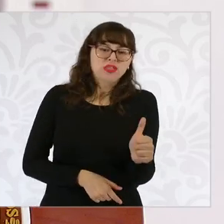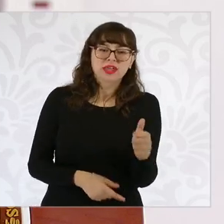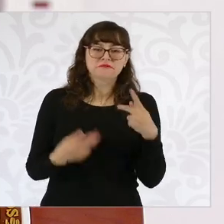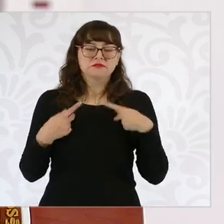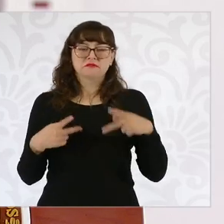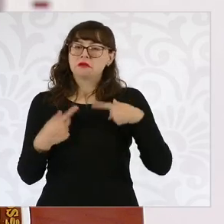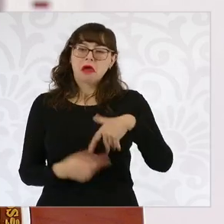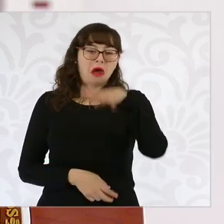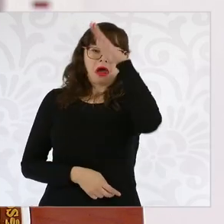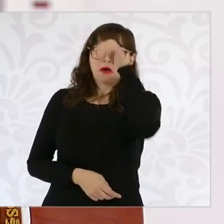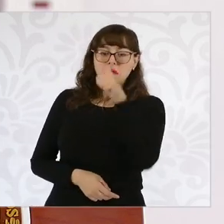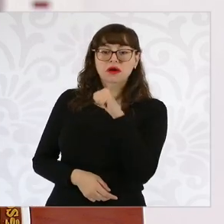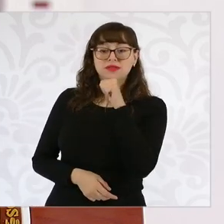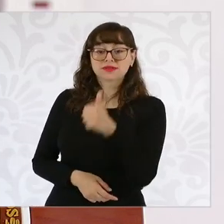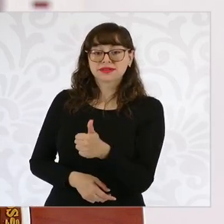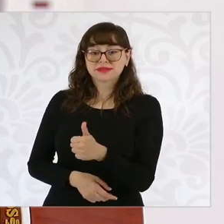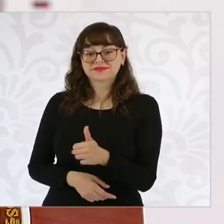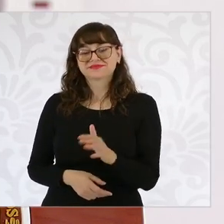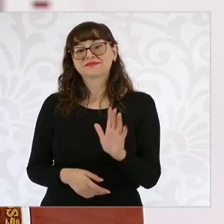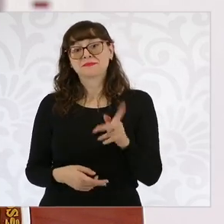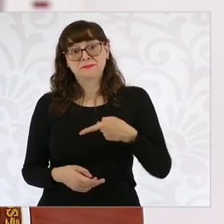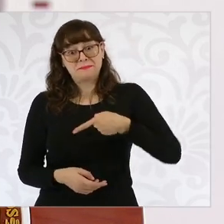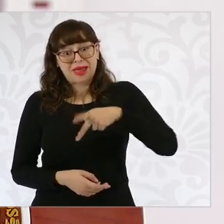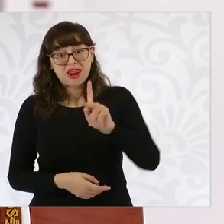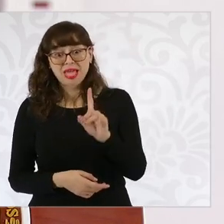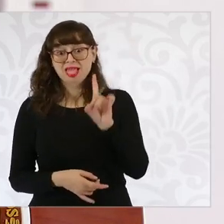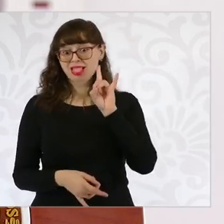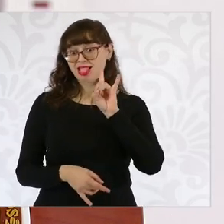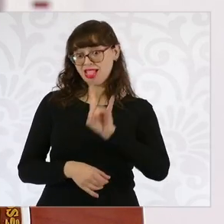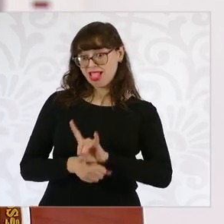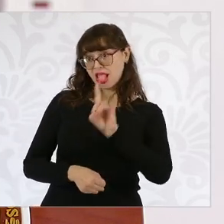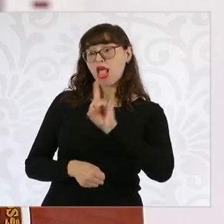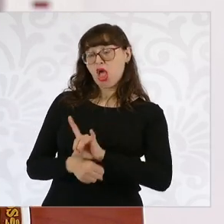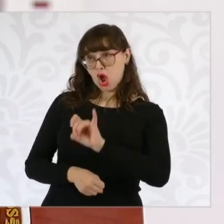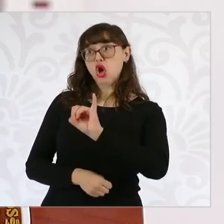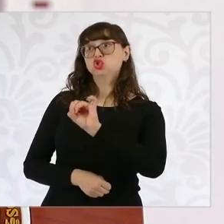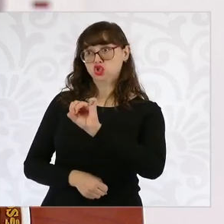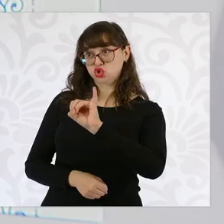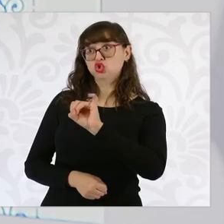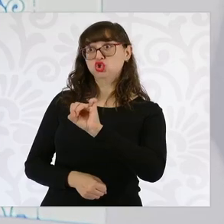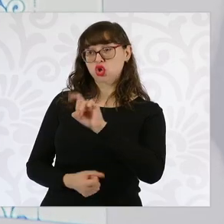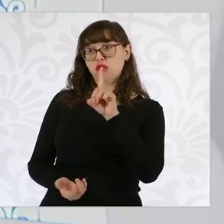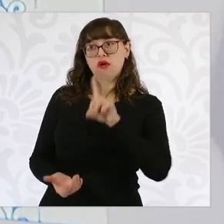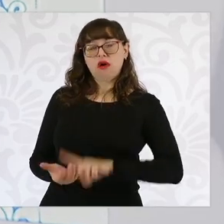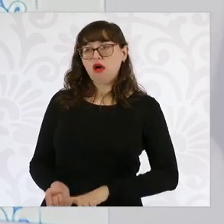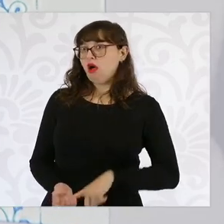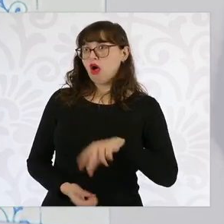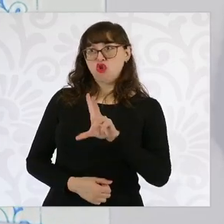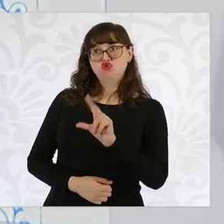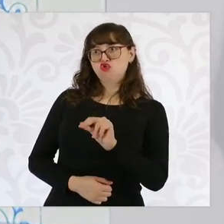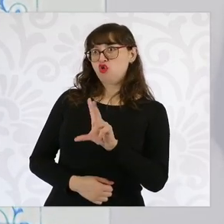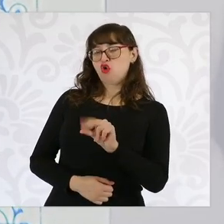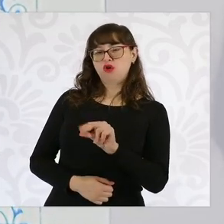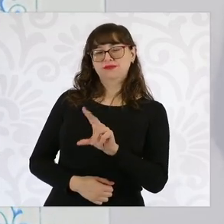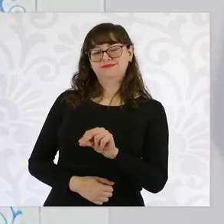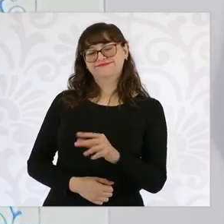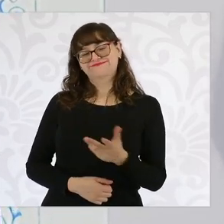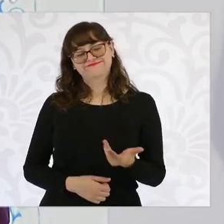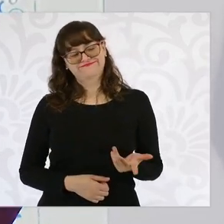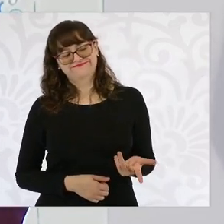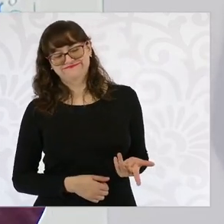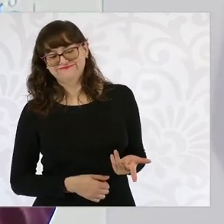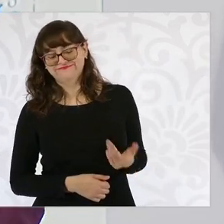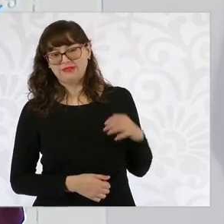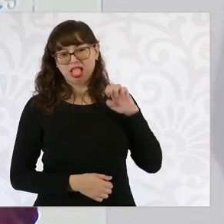pero que después no haya engaños de que sí están de acuerdo, cuando en realidad votaron en contra. Entonces,